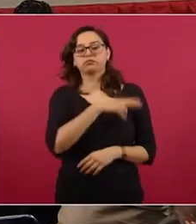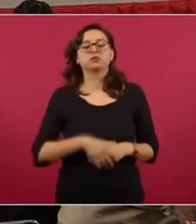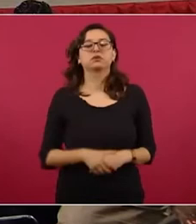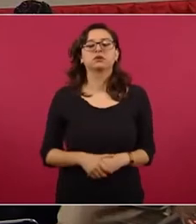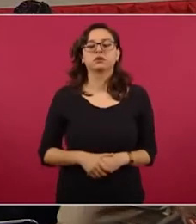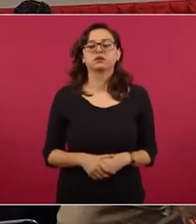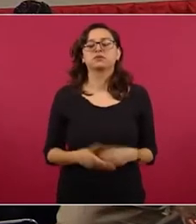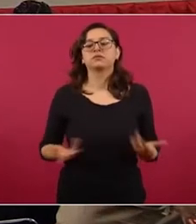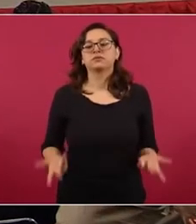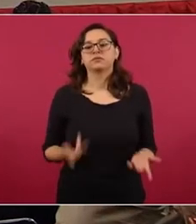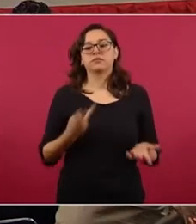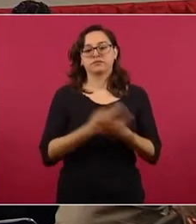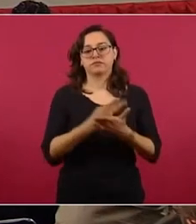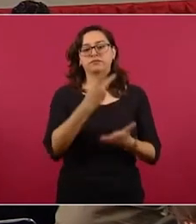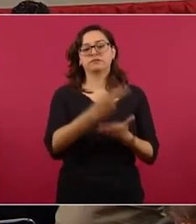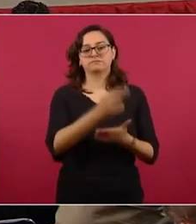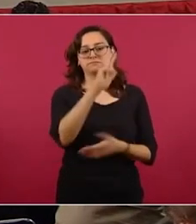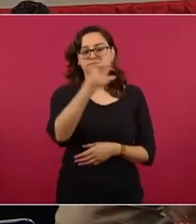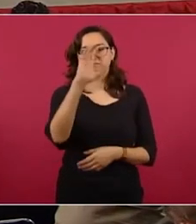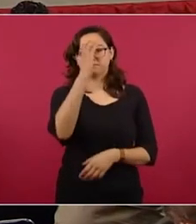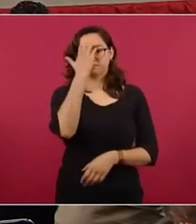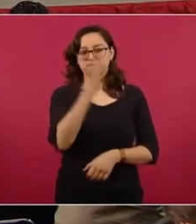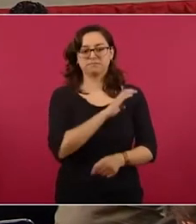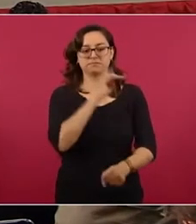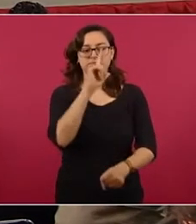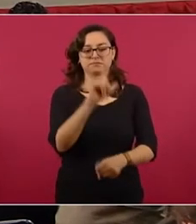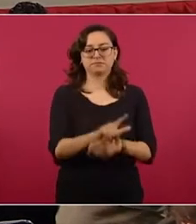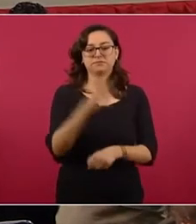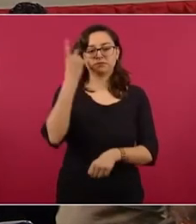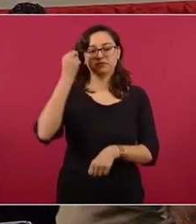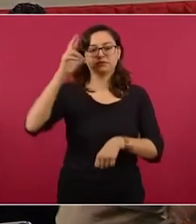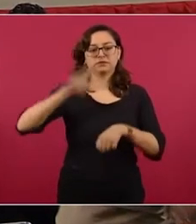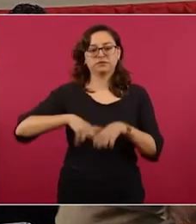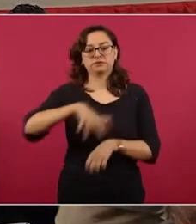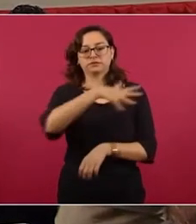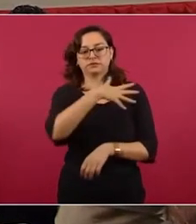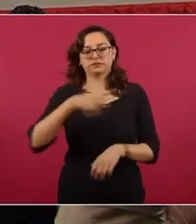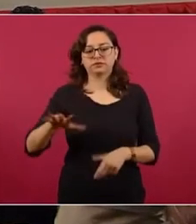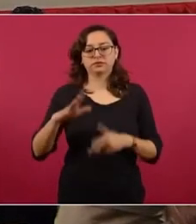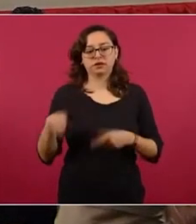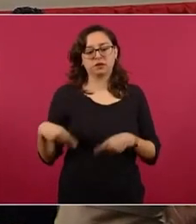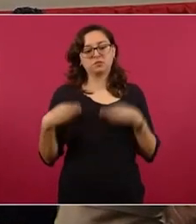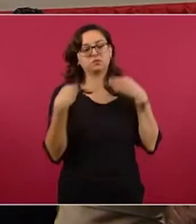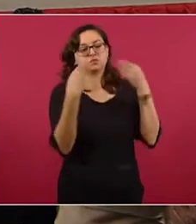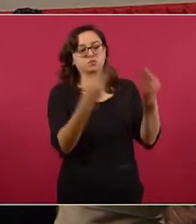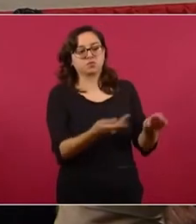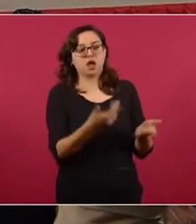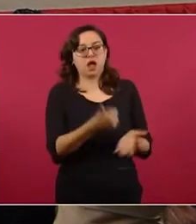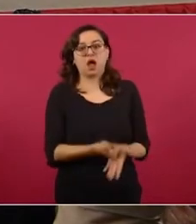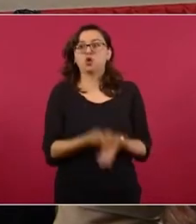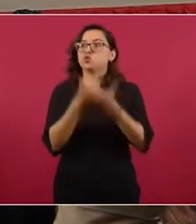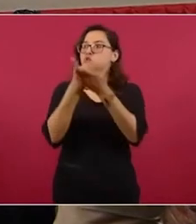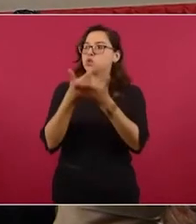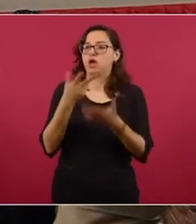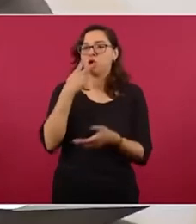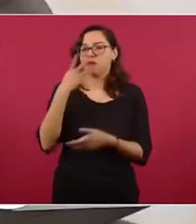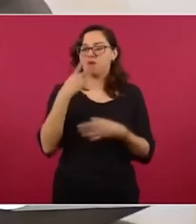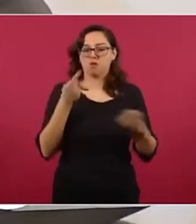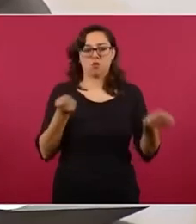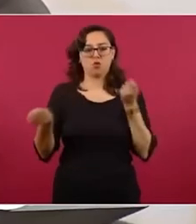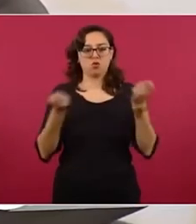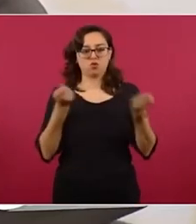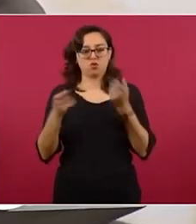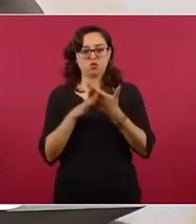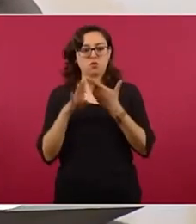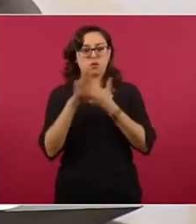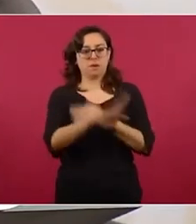Premio de reconocimiento Especial Del director General A la contribución Para el control Mundial Del tabaco Otorgada